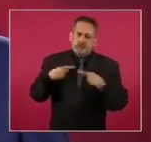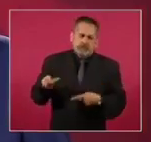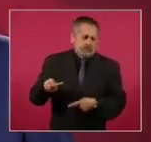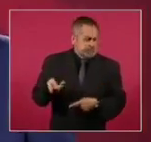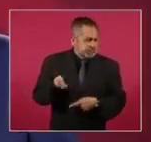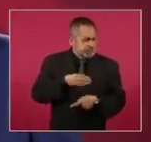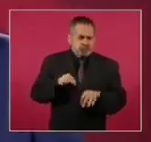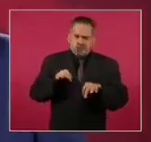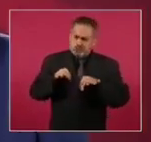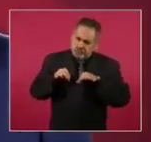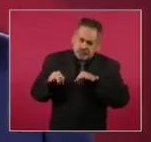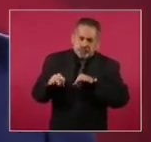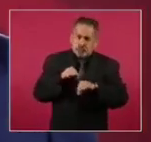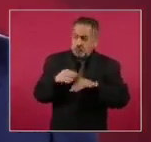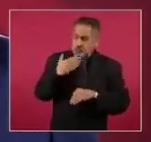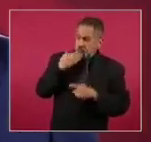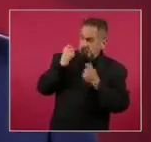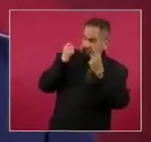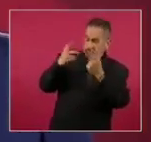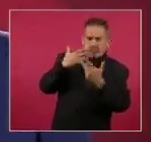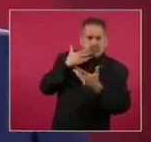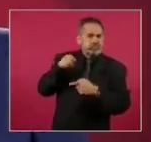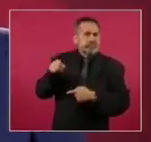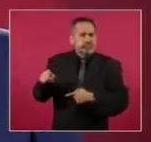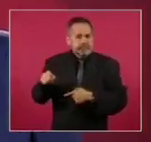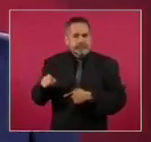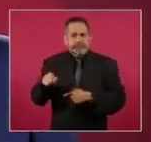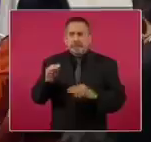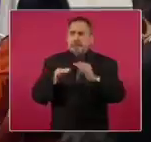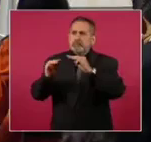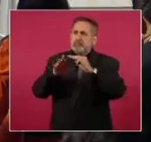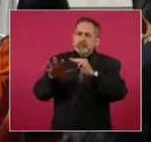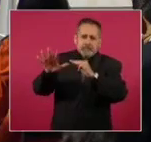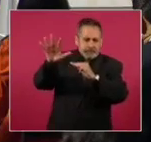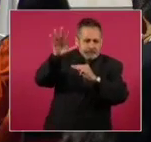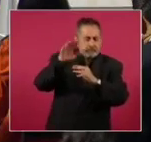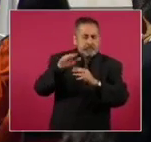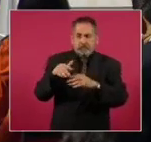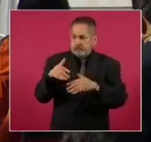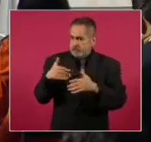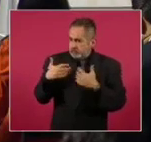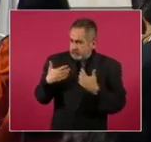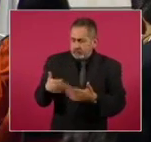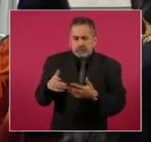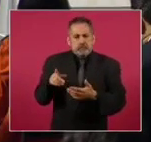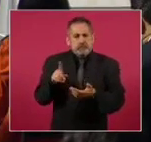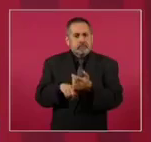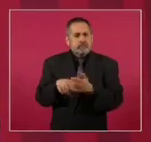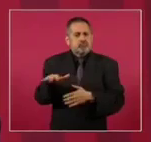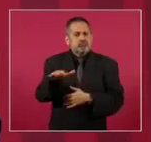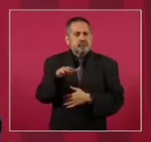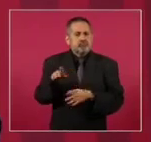trabajadora en la sierra, en